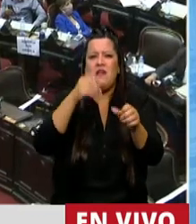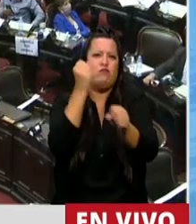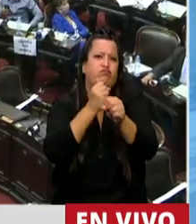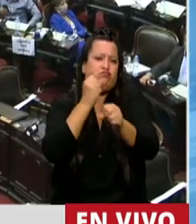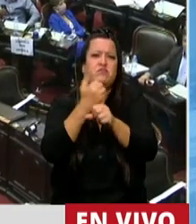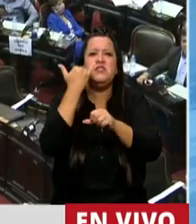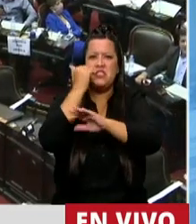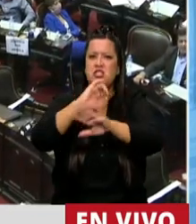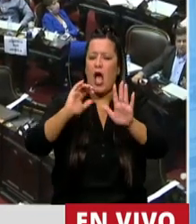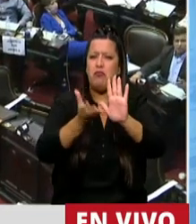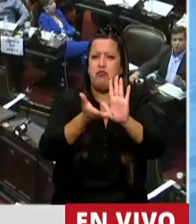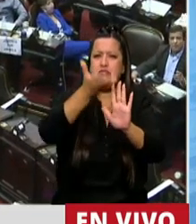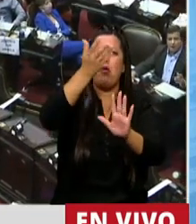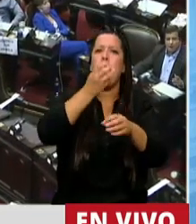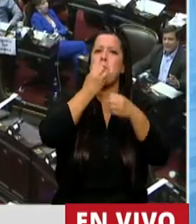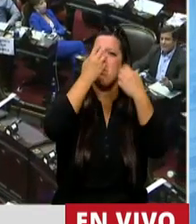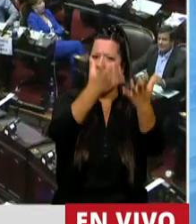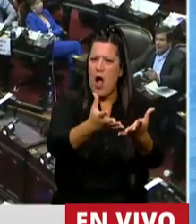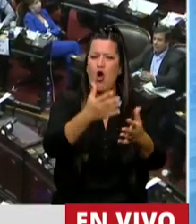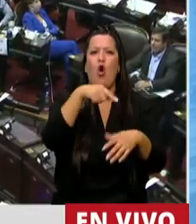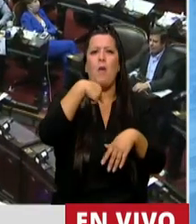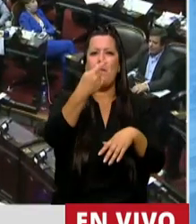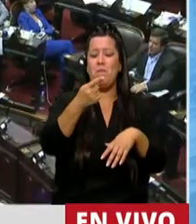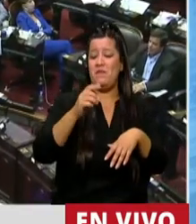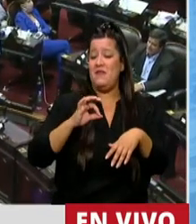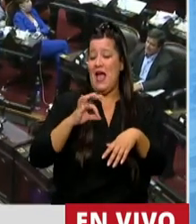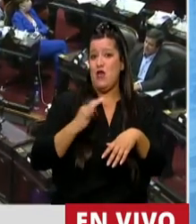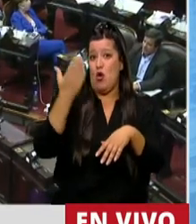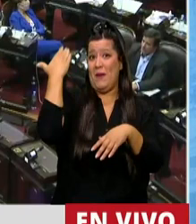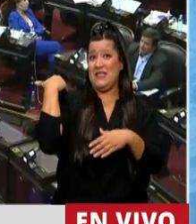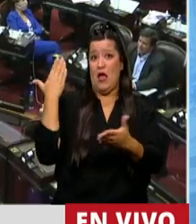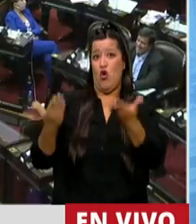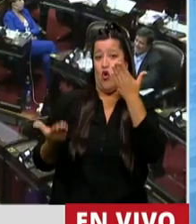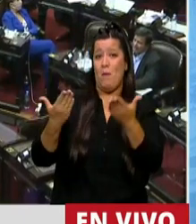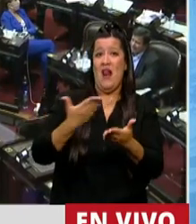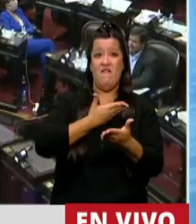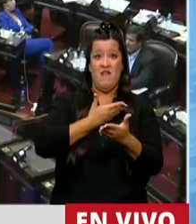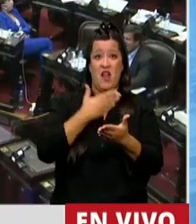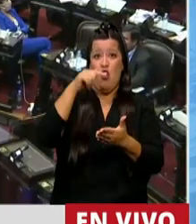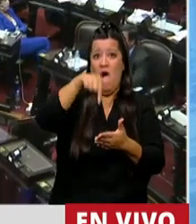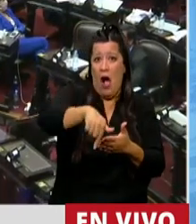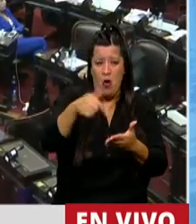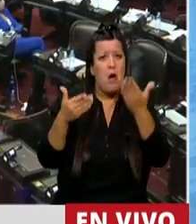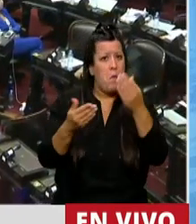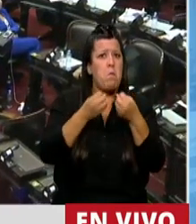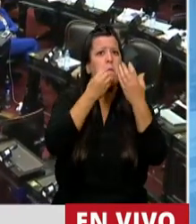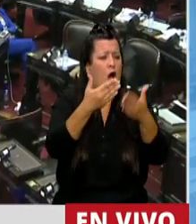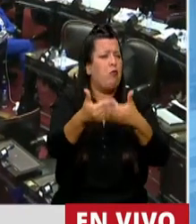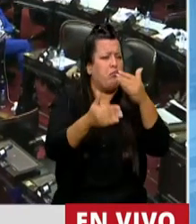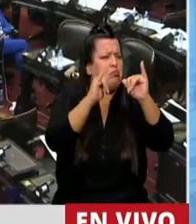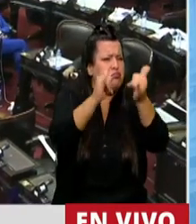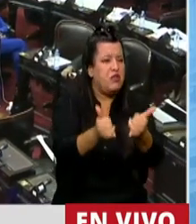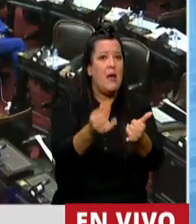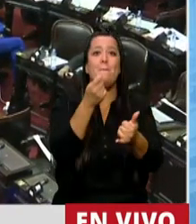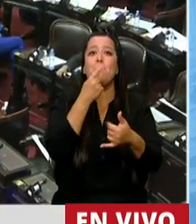están niveles superiores a febrero del año pasado antes de la pandemia. Y vemos algunas actividades